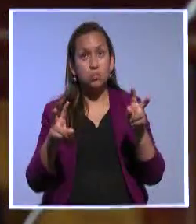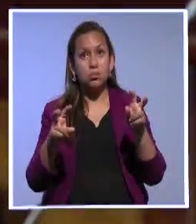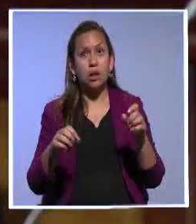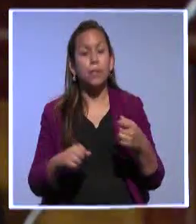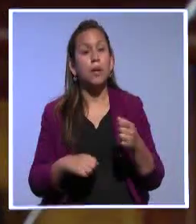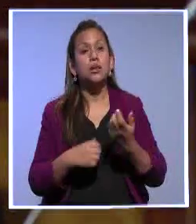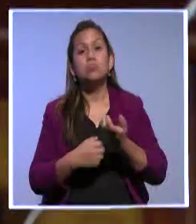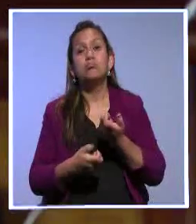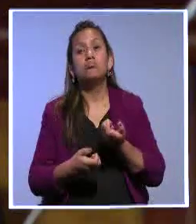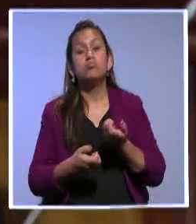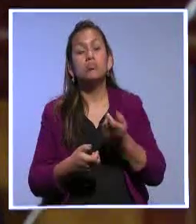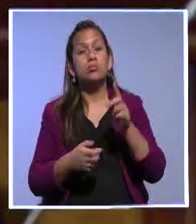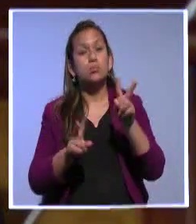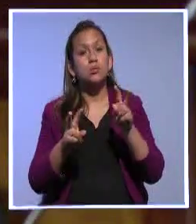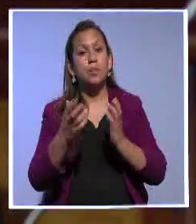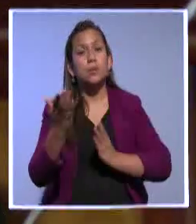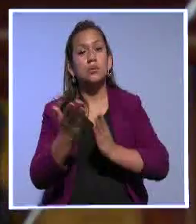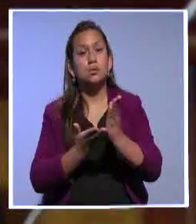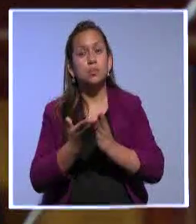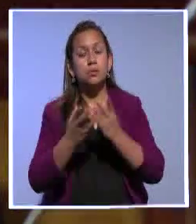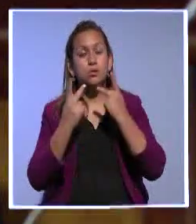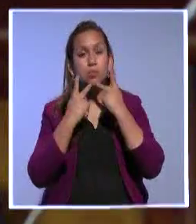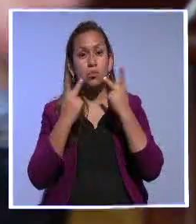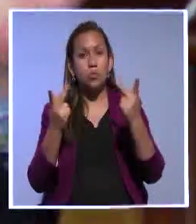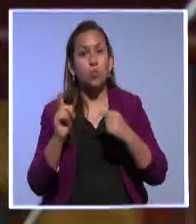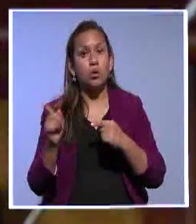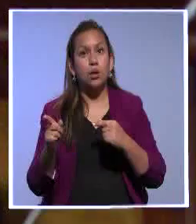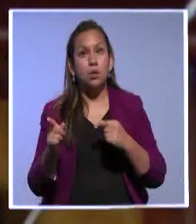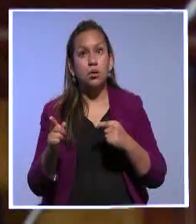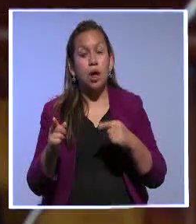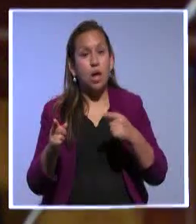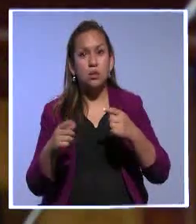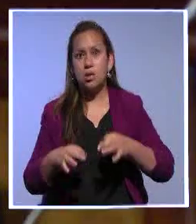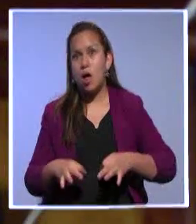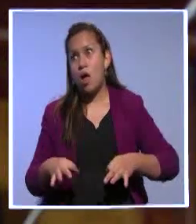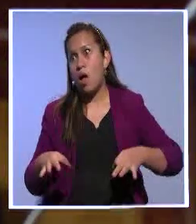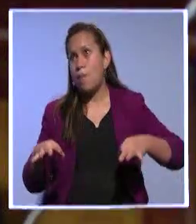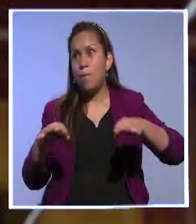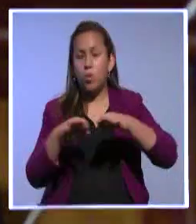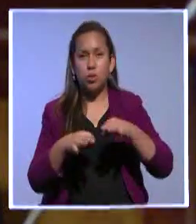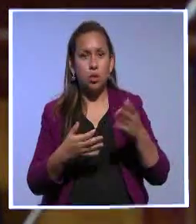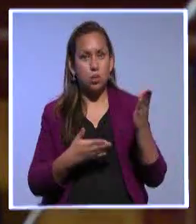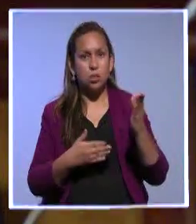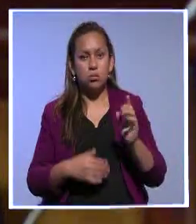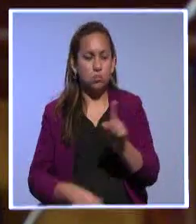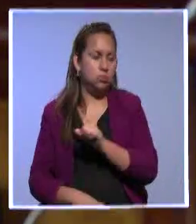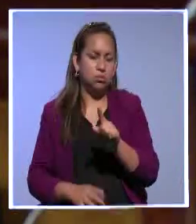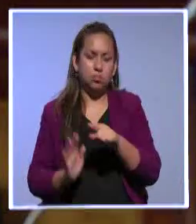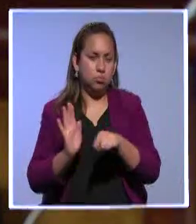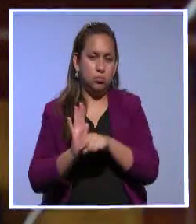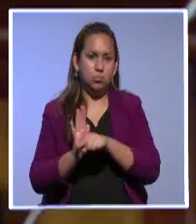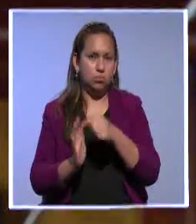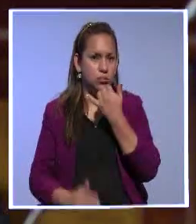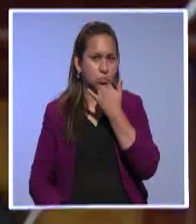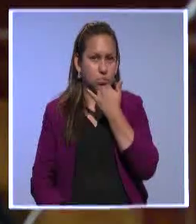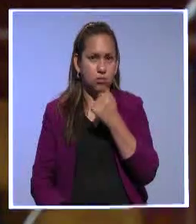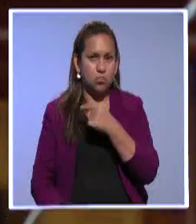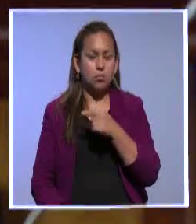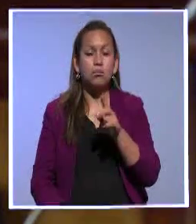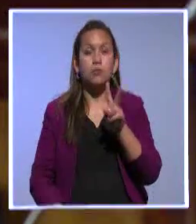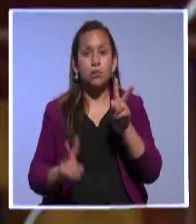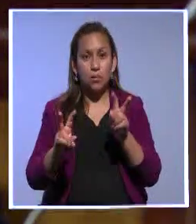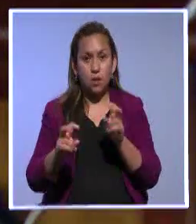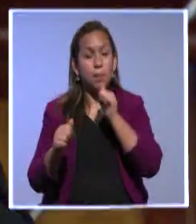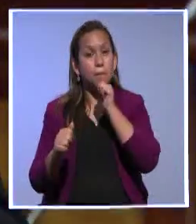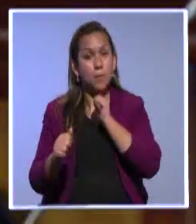sector público, como que esa fuera la razón fundamental de la existencia del Estado ecuatoriano. Y eso no es así. Nosotros consideramos que es el sector privado,